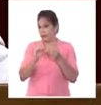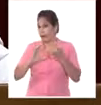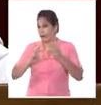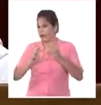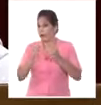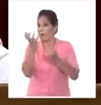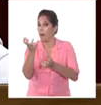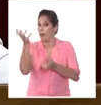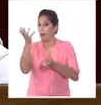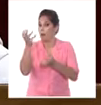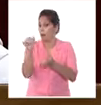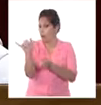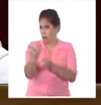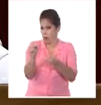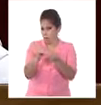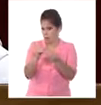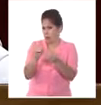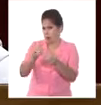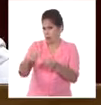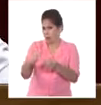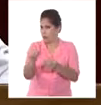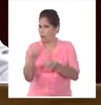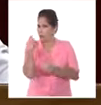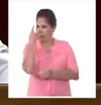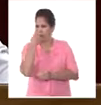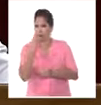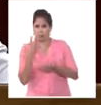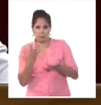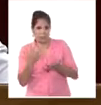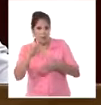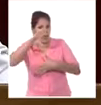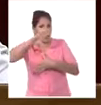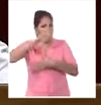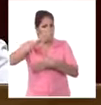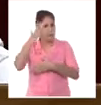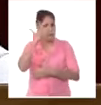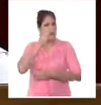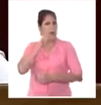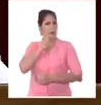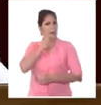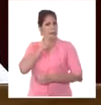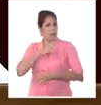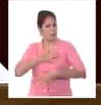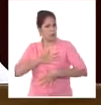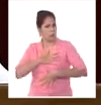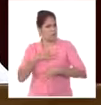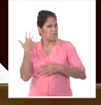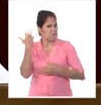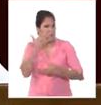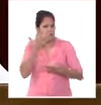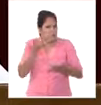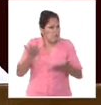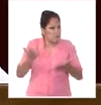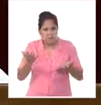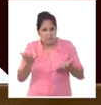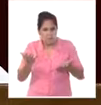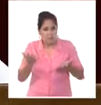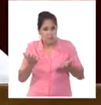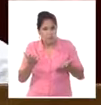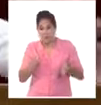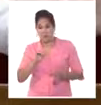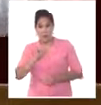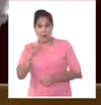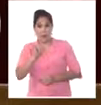la fruta madura, tenemos que preguntarnos, ¿de a qué América y para qué americanos estaban hablando? No se